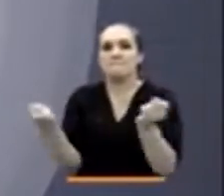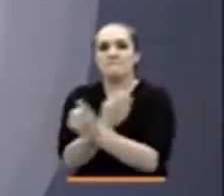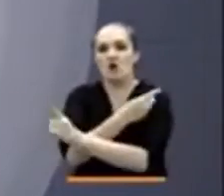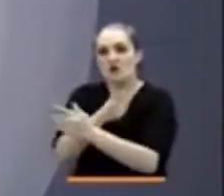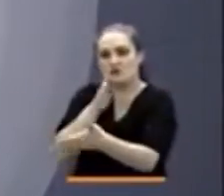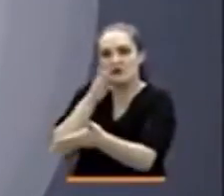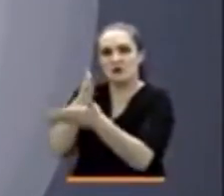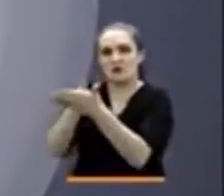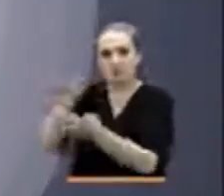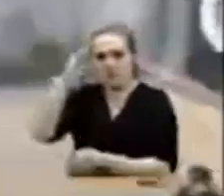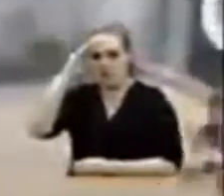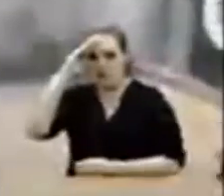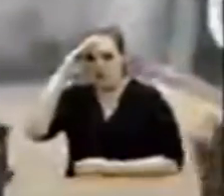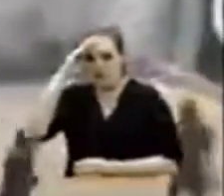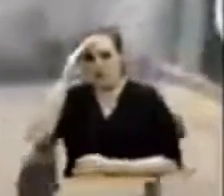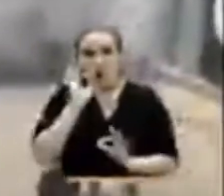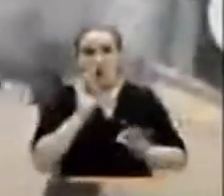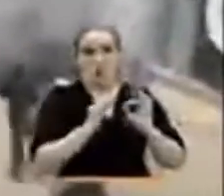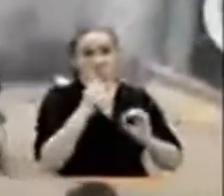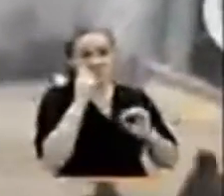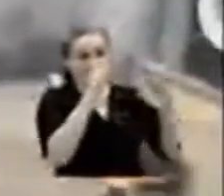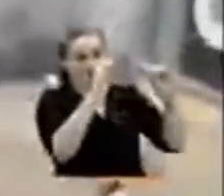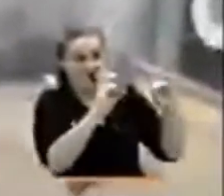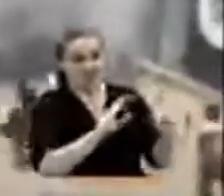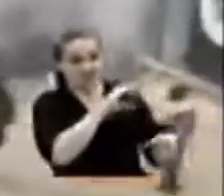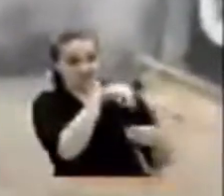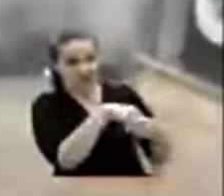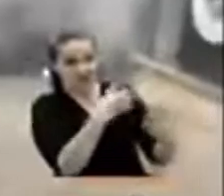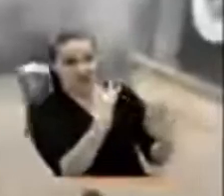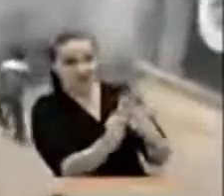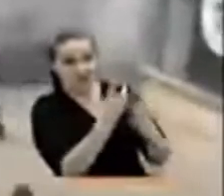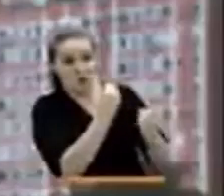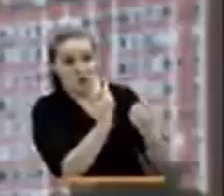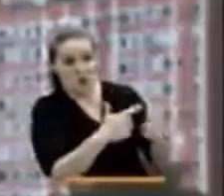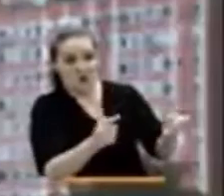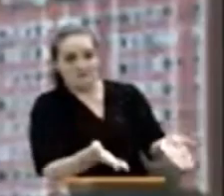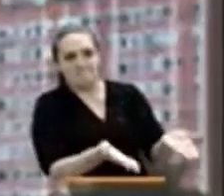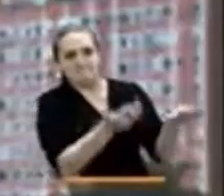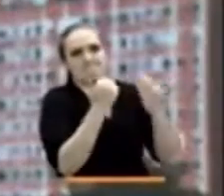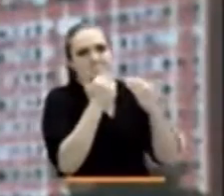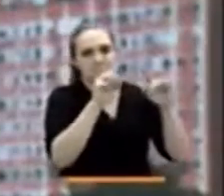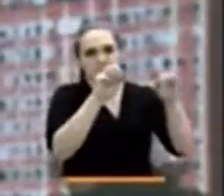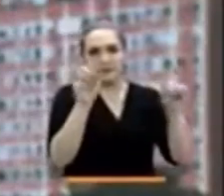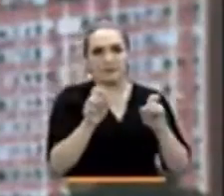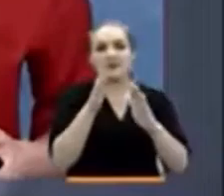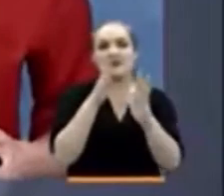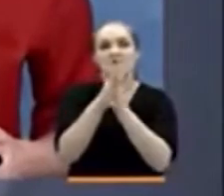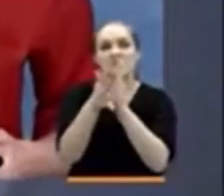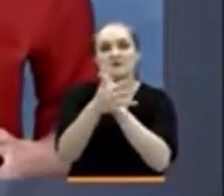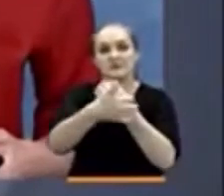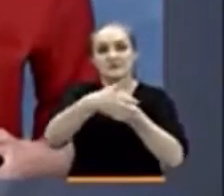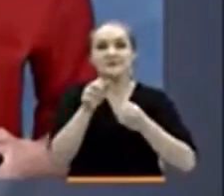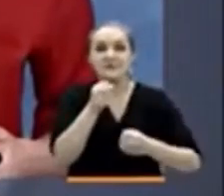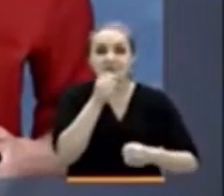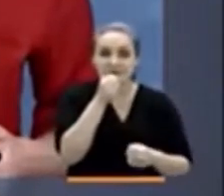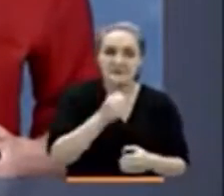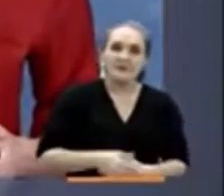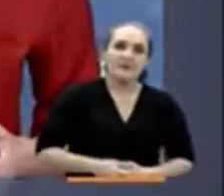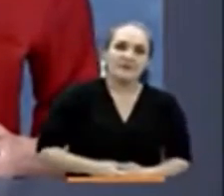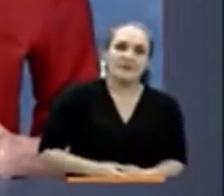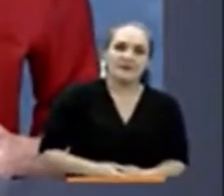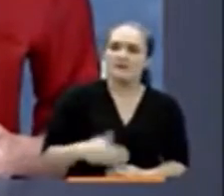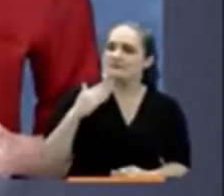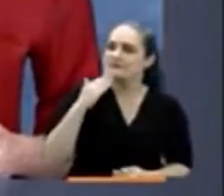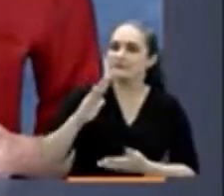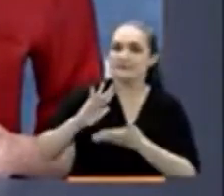servidor público. El juez también definirá si son enviados a la cárcel. Lisa Díaz Rincón, RTBC Noticias, Conectados 24 7. Lisa,